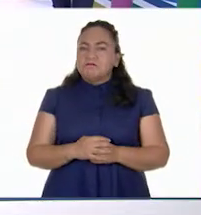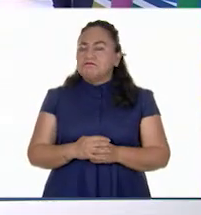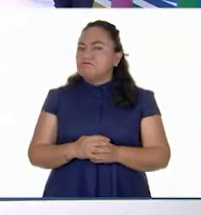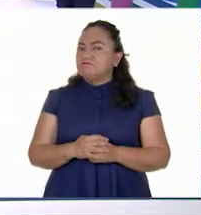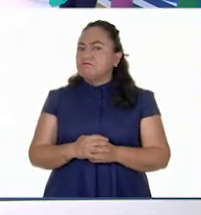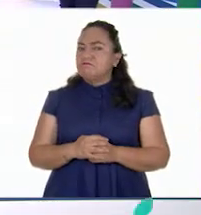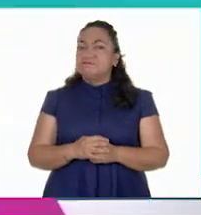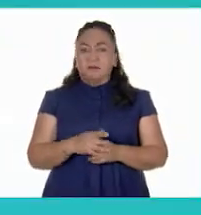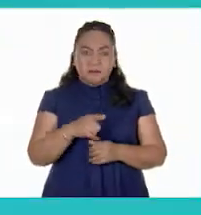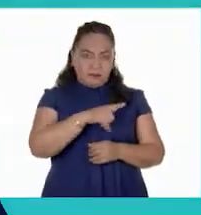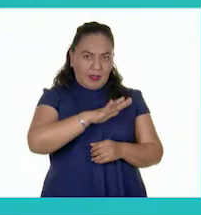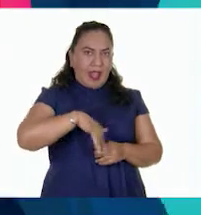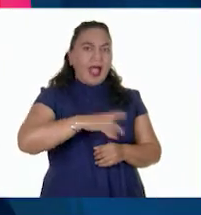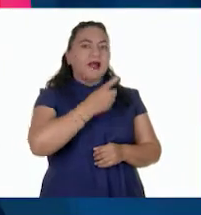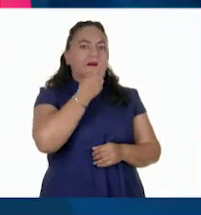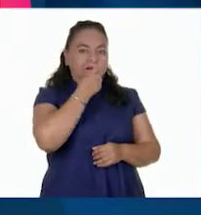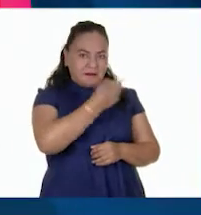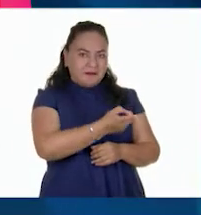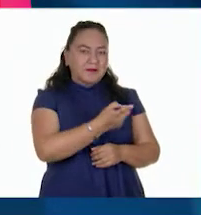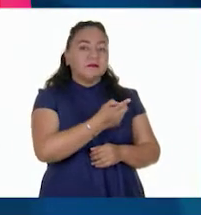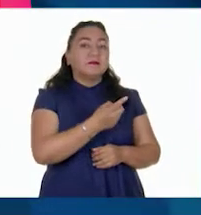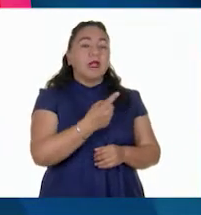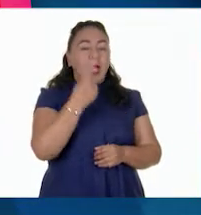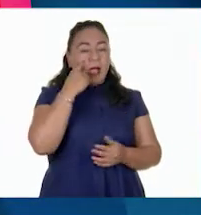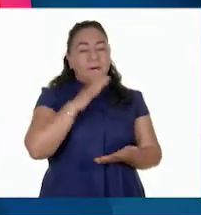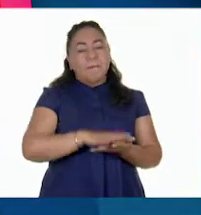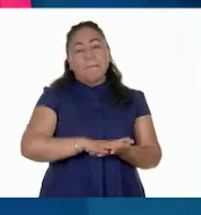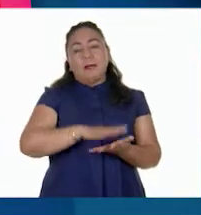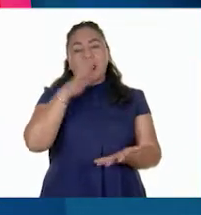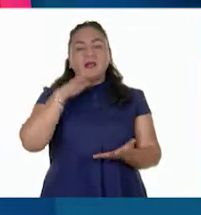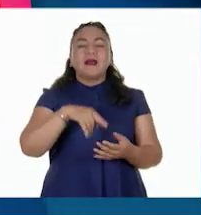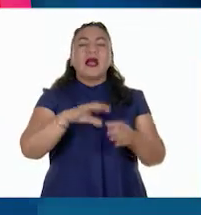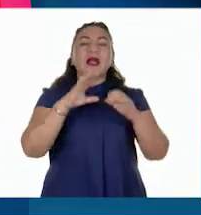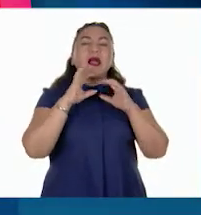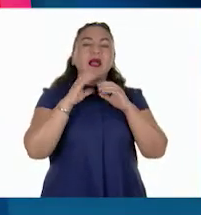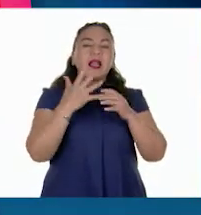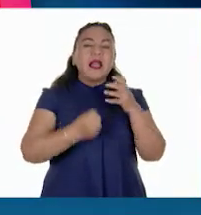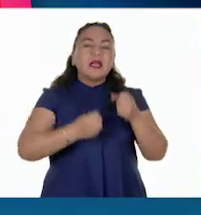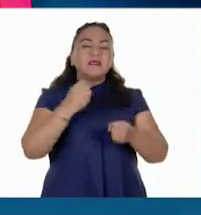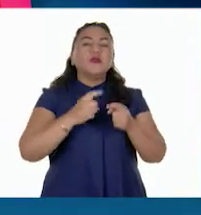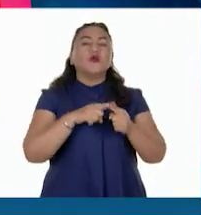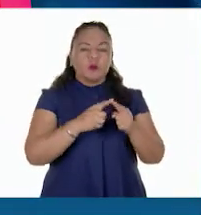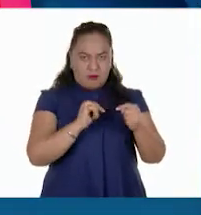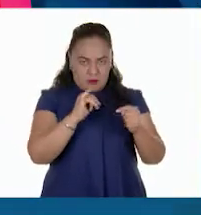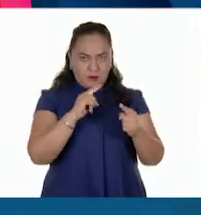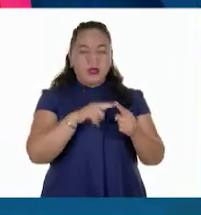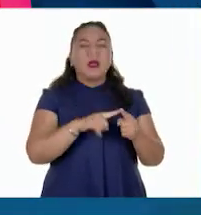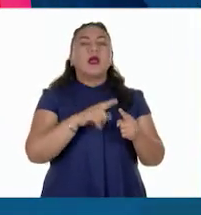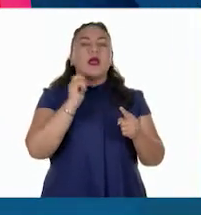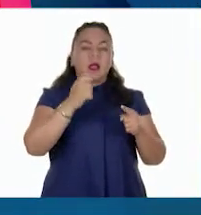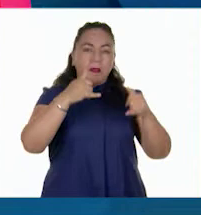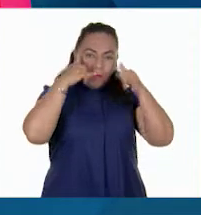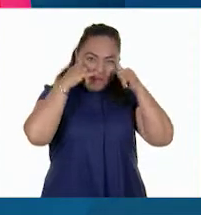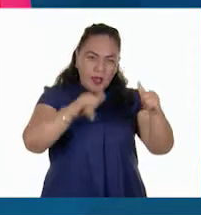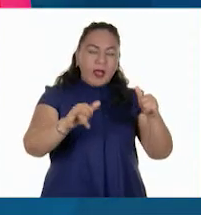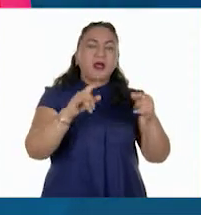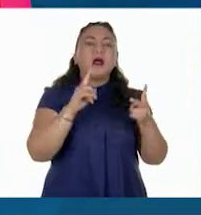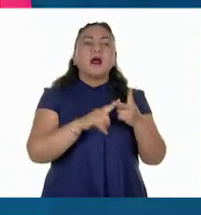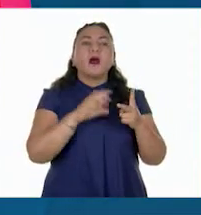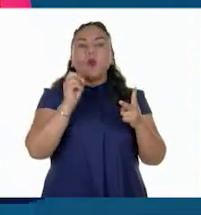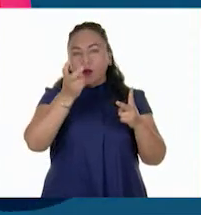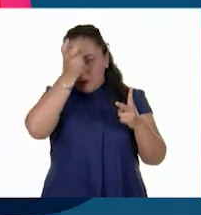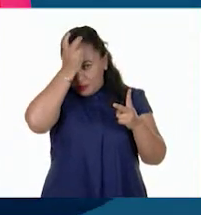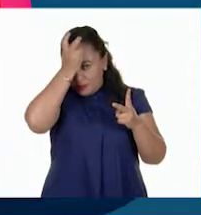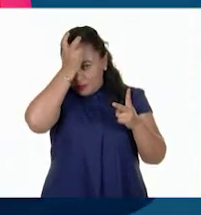Como bien comentan, la mayoría de la producción mundial de leche se obtiene de ganado vacuno y de las cabras o llamado ganado